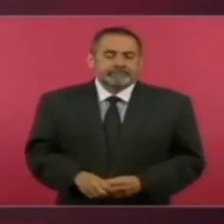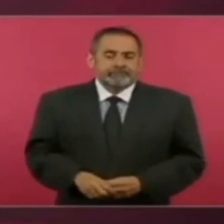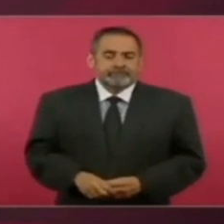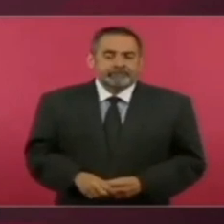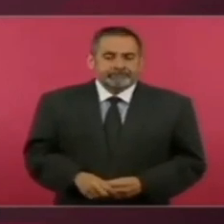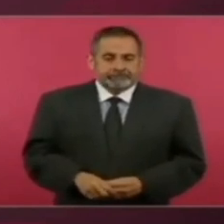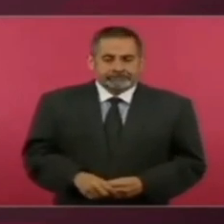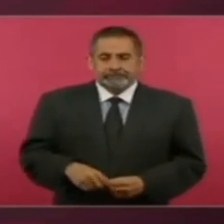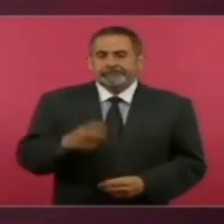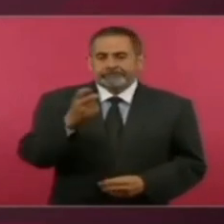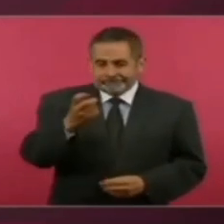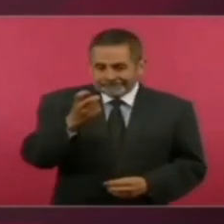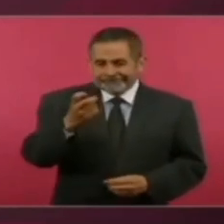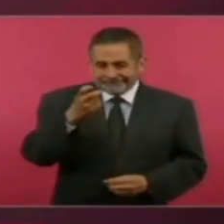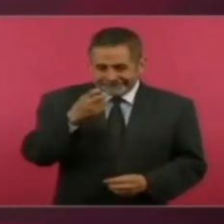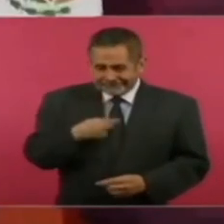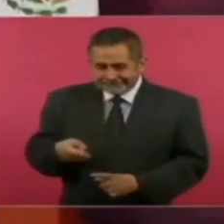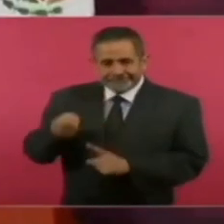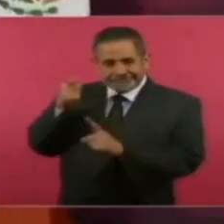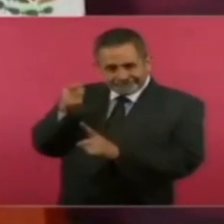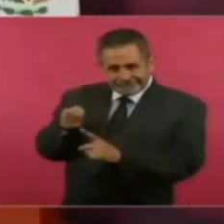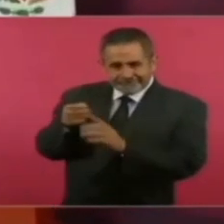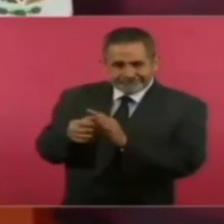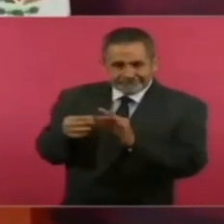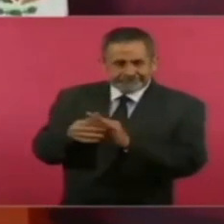a eso es a lo que me refiero